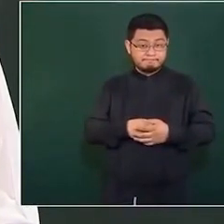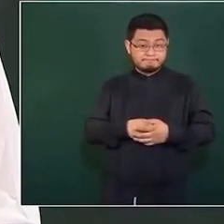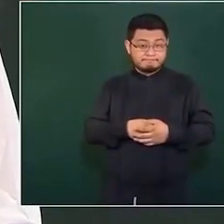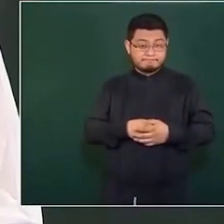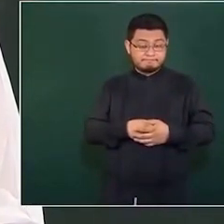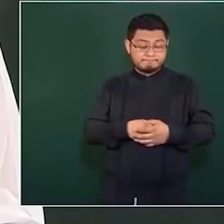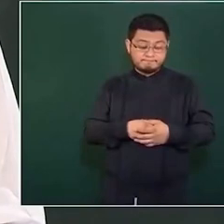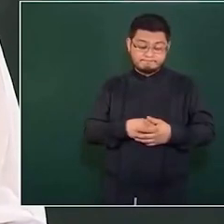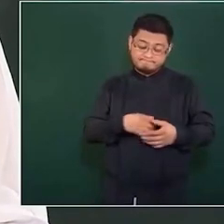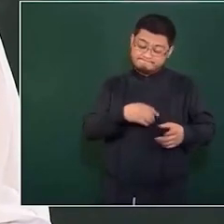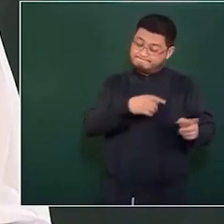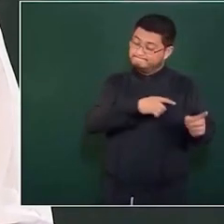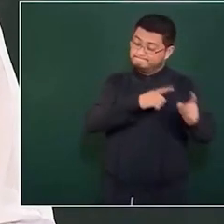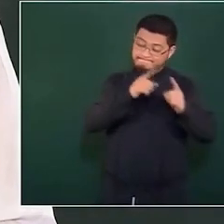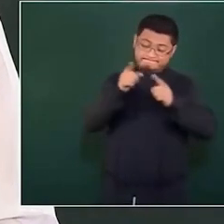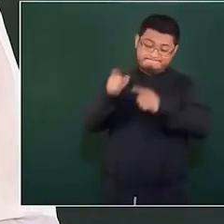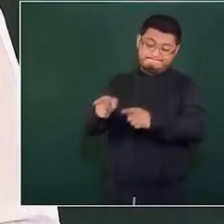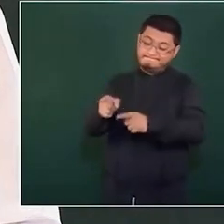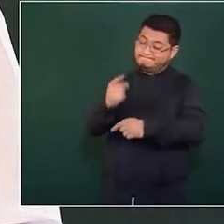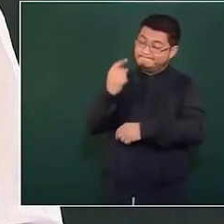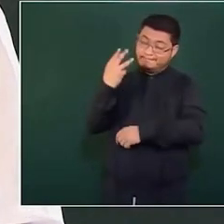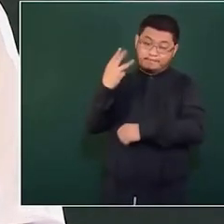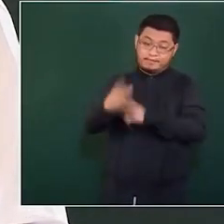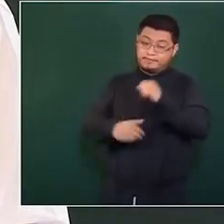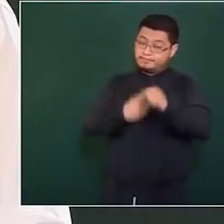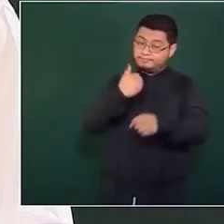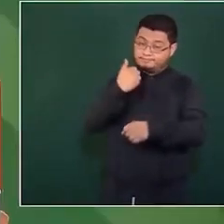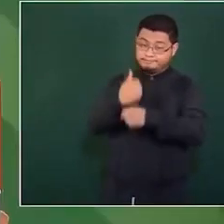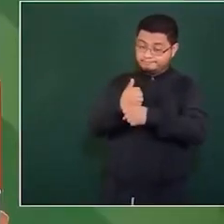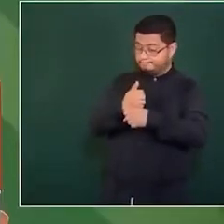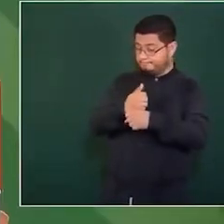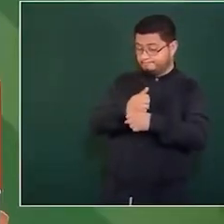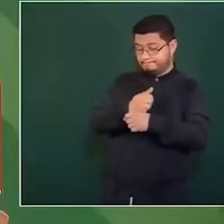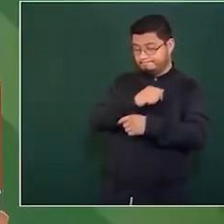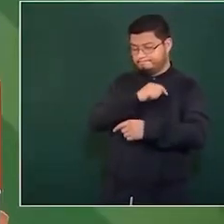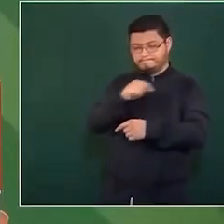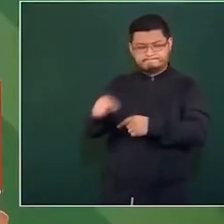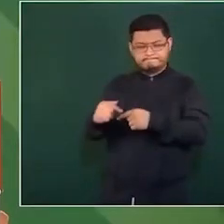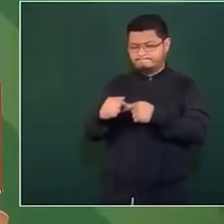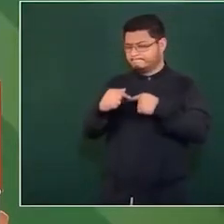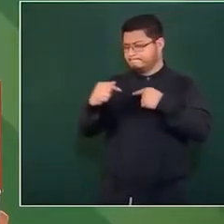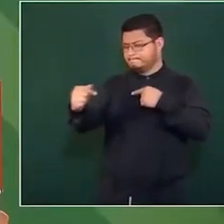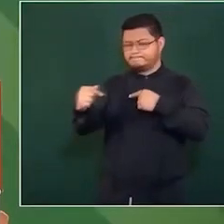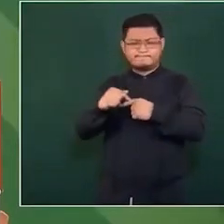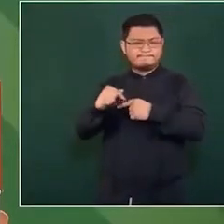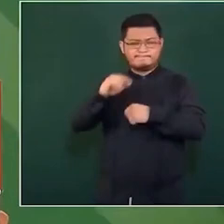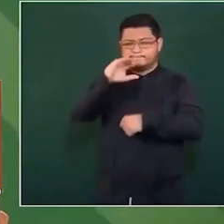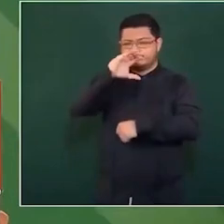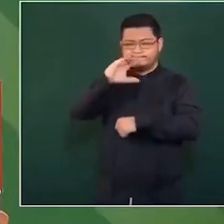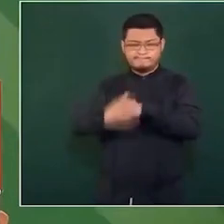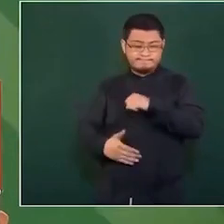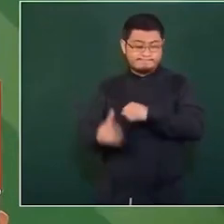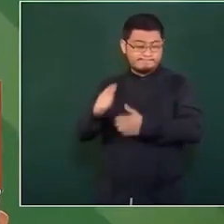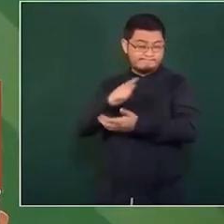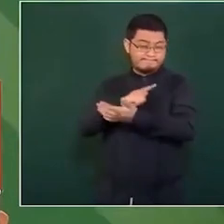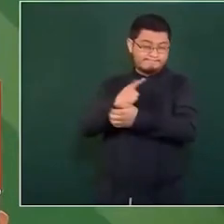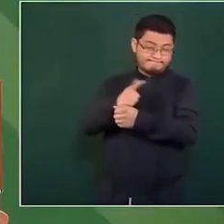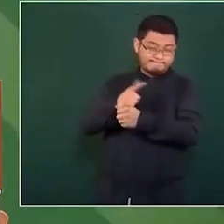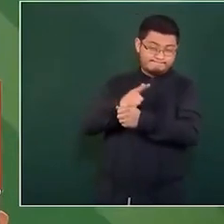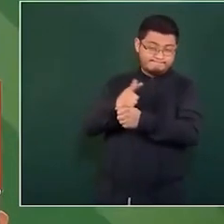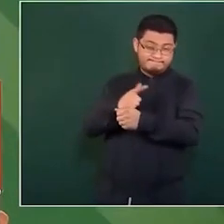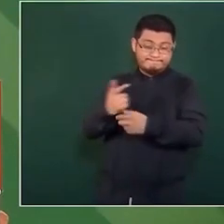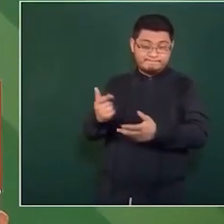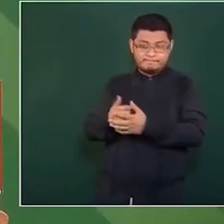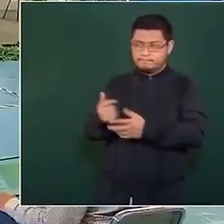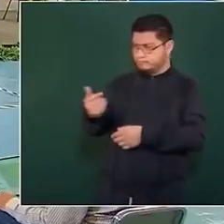tenían tres años los que están por terminar la licenciatura, de lo que estoy